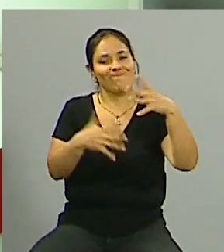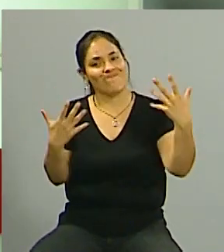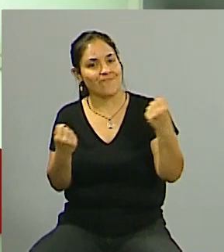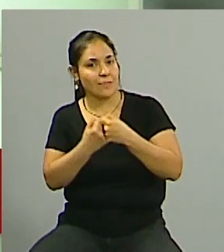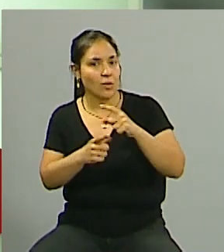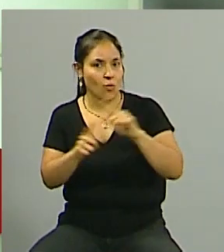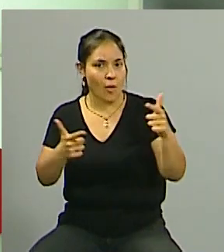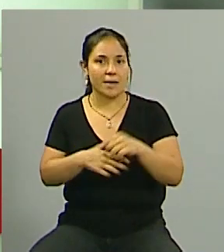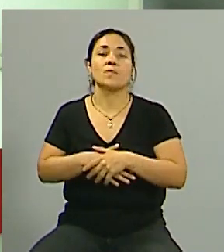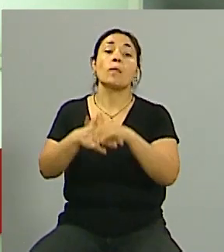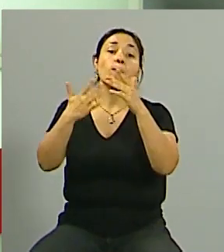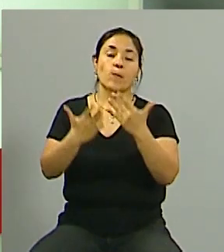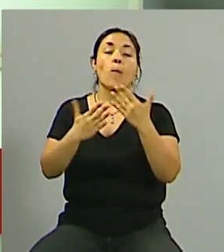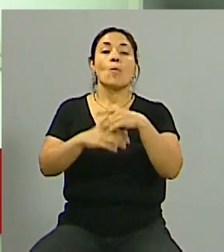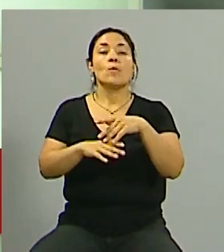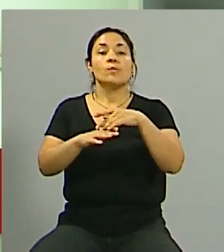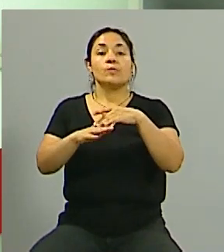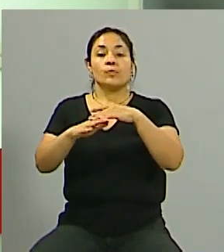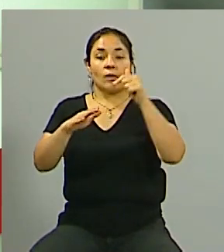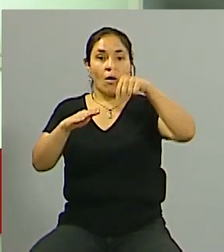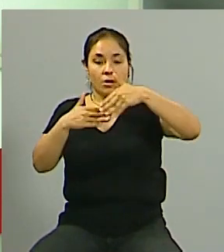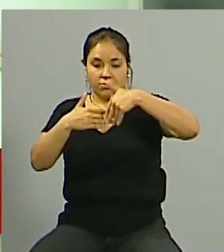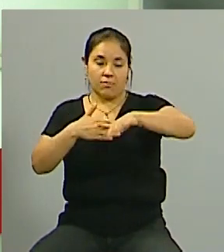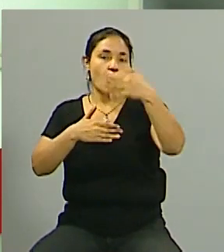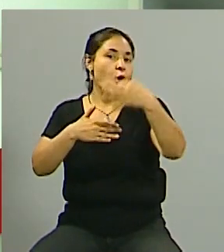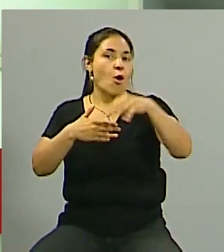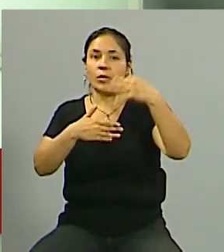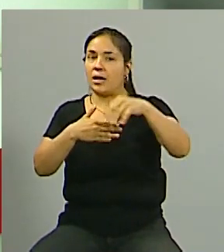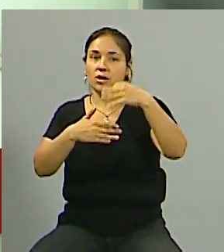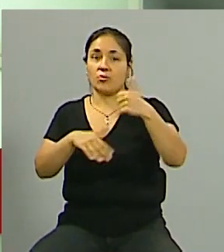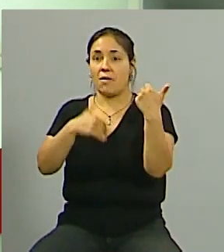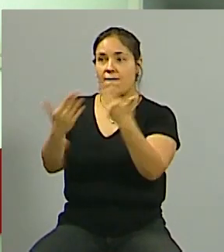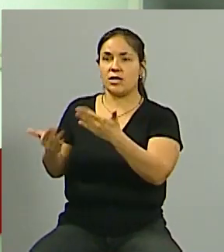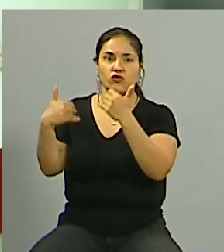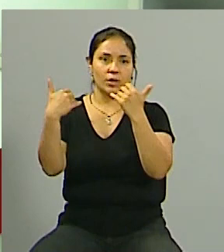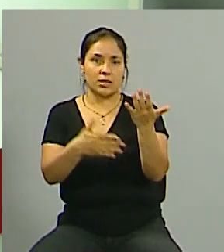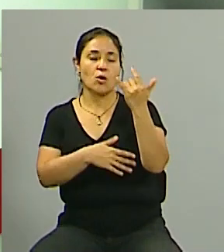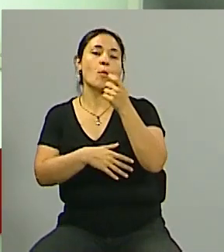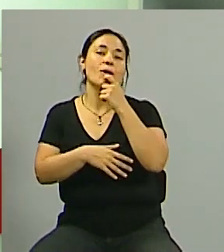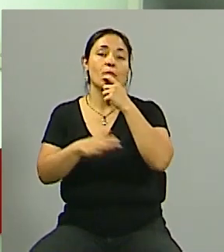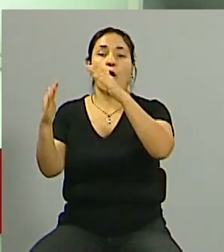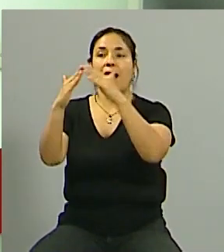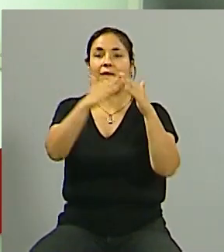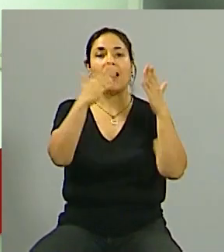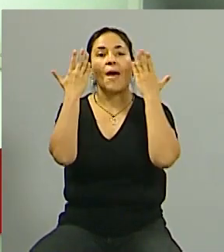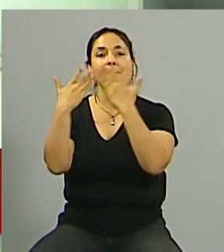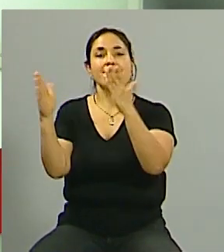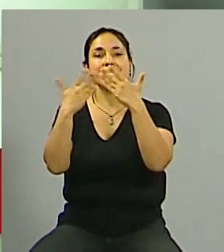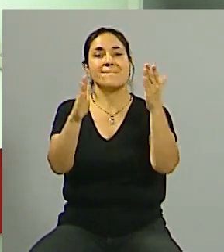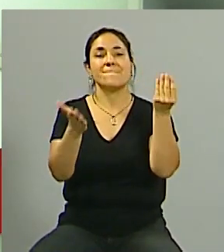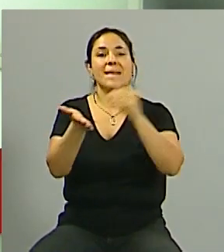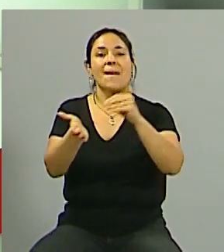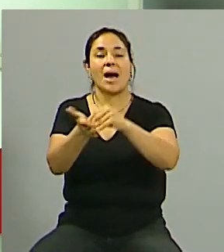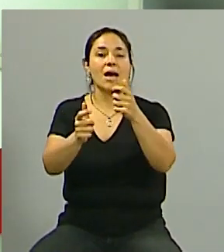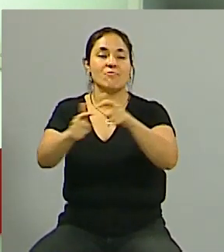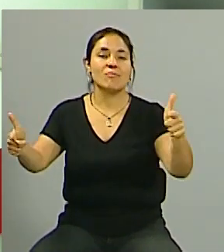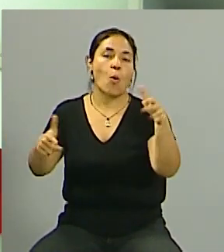a partir de la aplicación si realmente tendrá beneficios y sobre todo si habrá más oferta de alquileres en la Argentina y en la provincia de